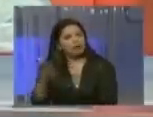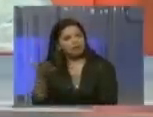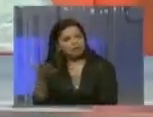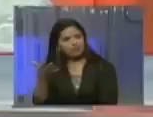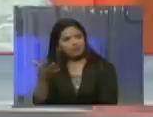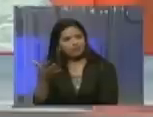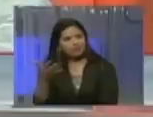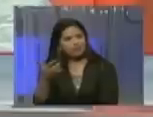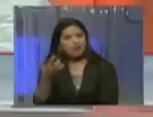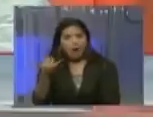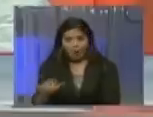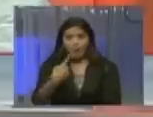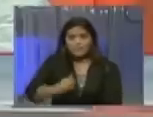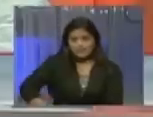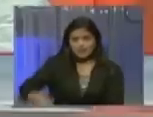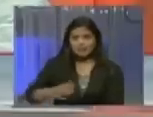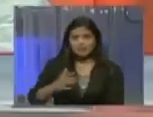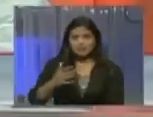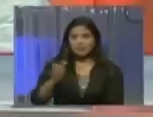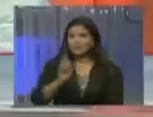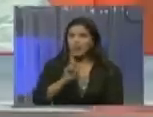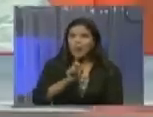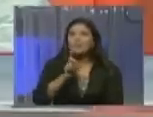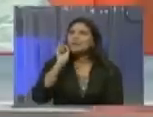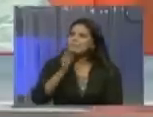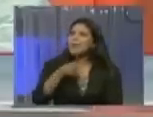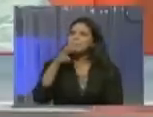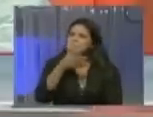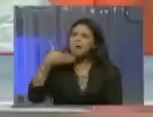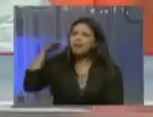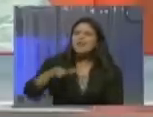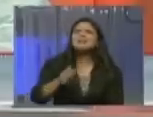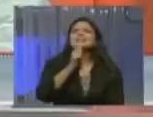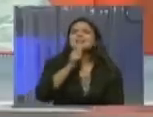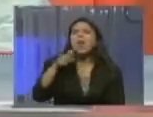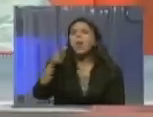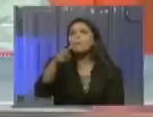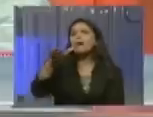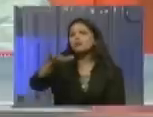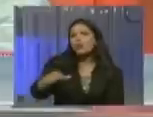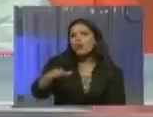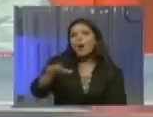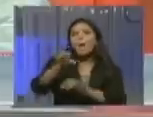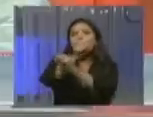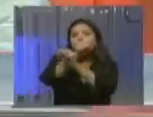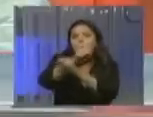¿Son presidentes en Libia? No, los mataron. ¿Y ustedes saben quién los mataron? Las bombas gringas.